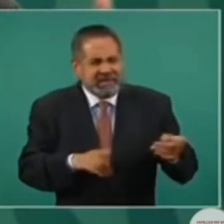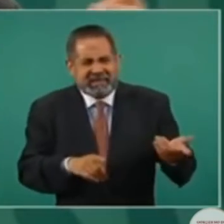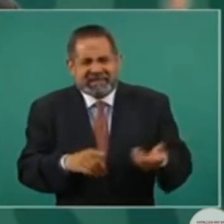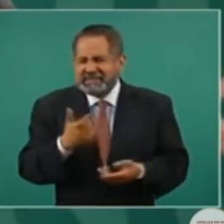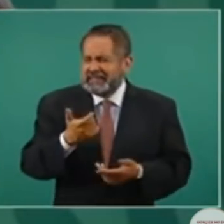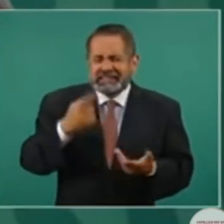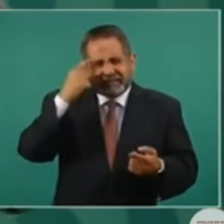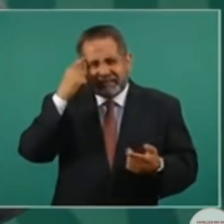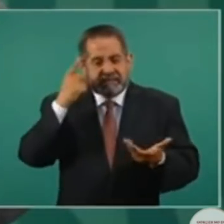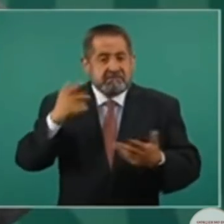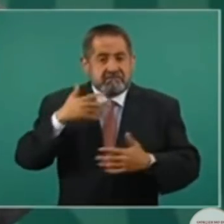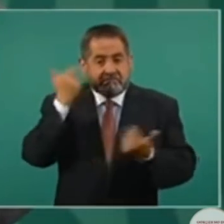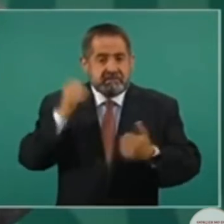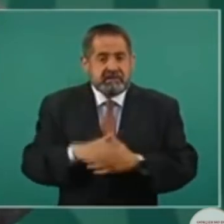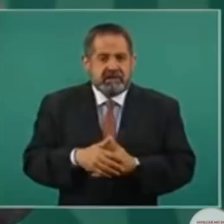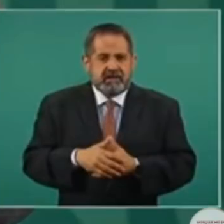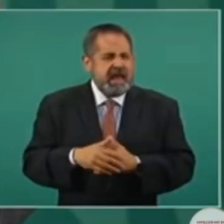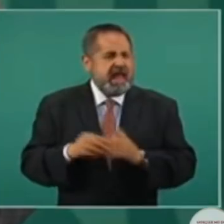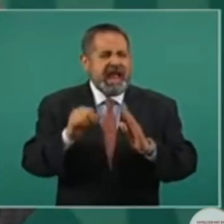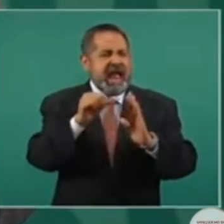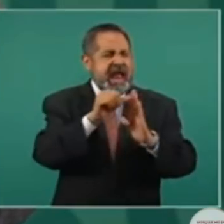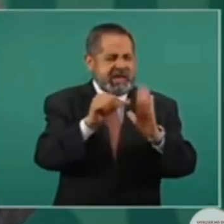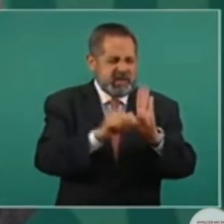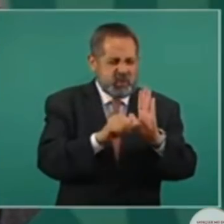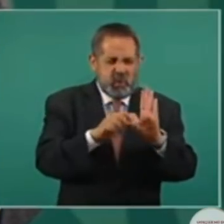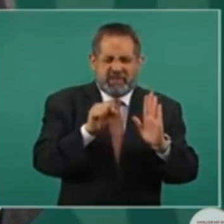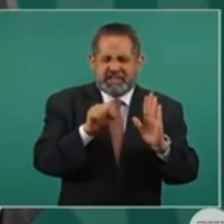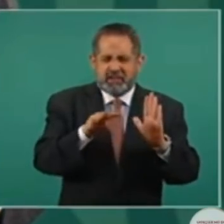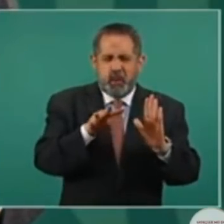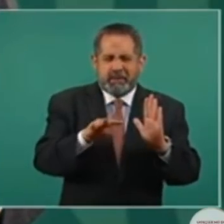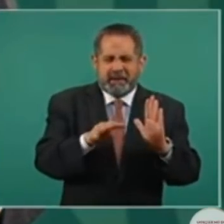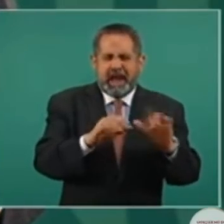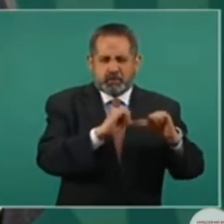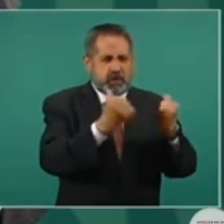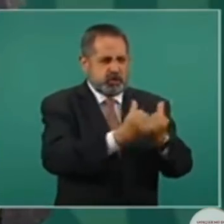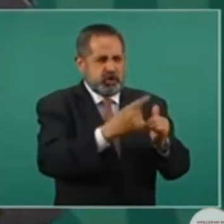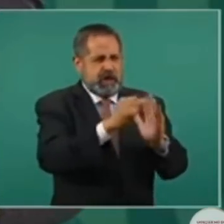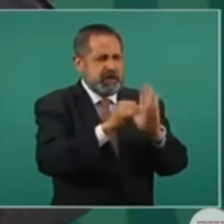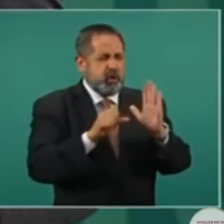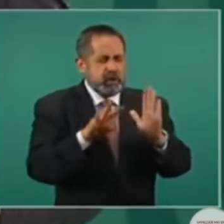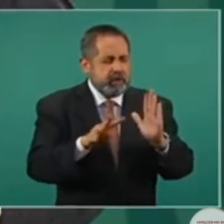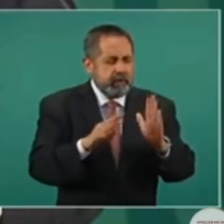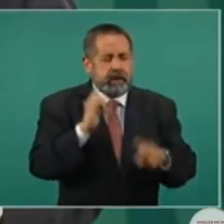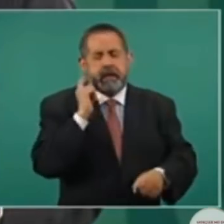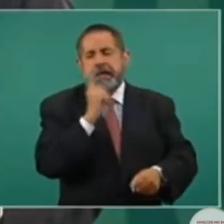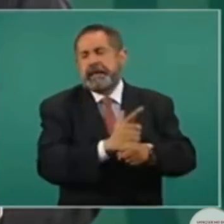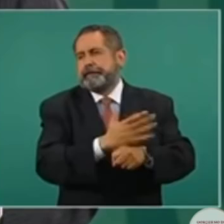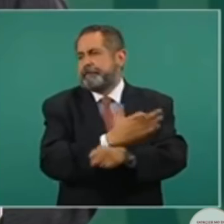salido lo del artículo 19. No, pues ahora ya lo entiendo.